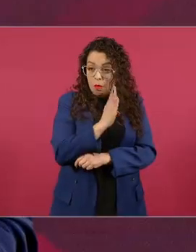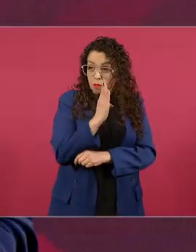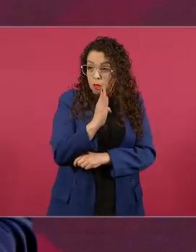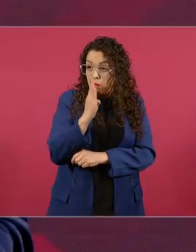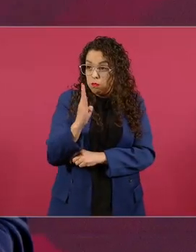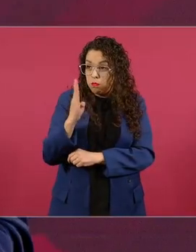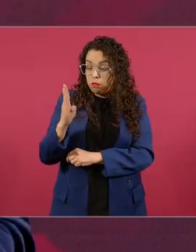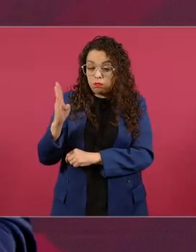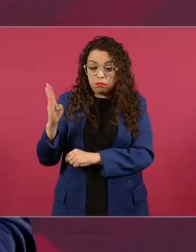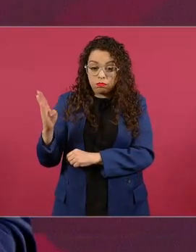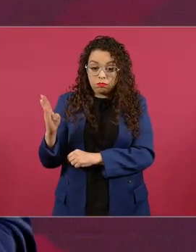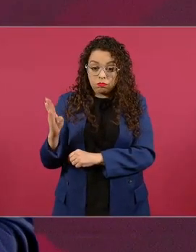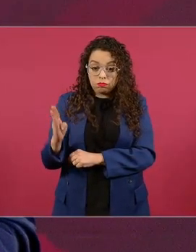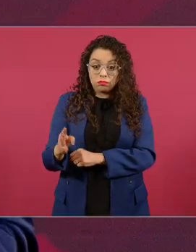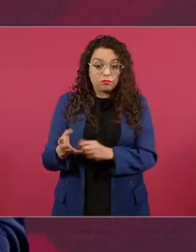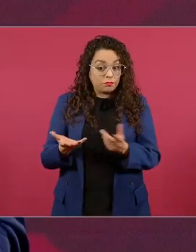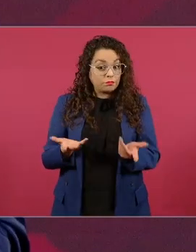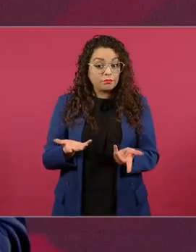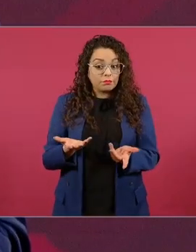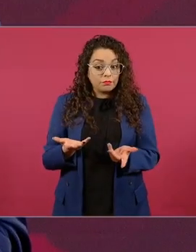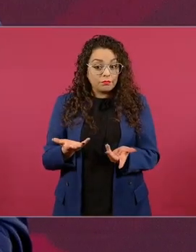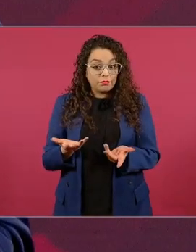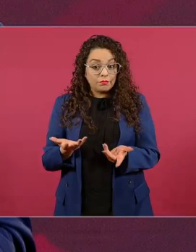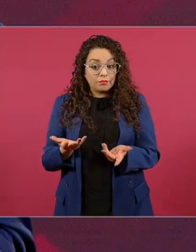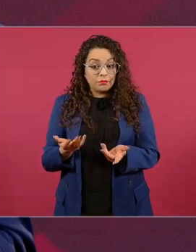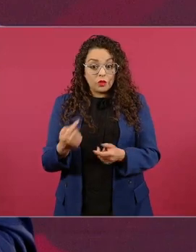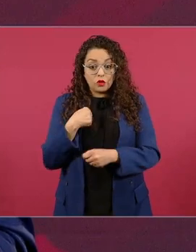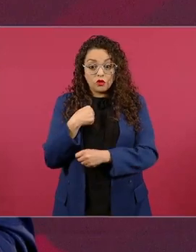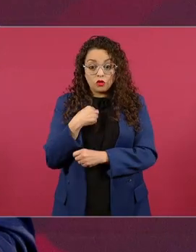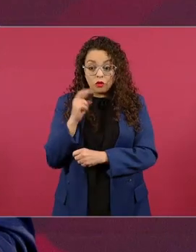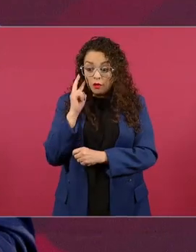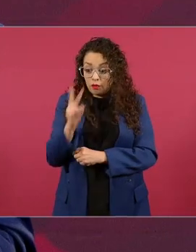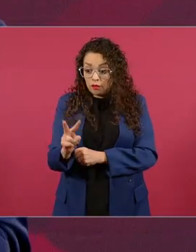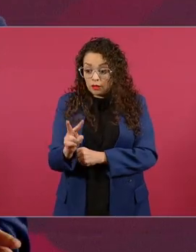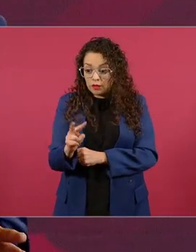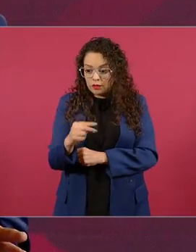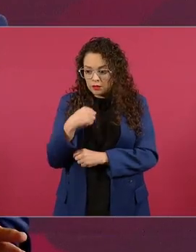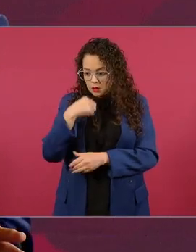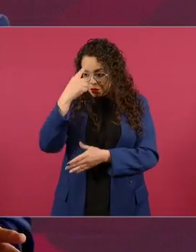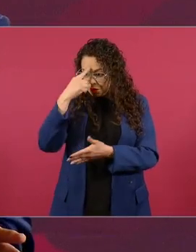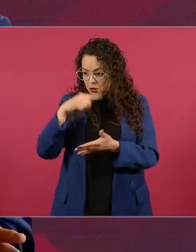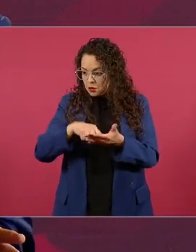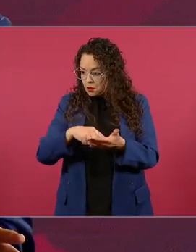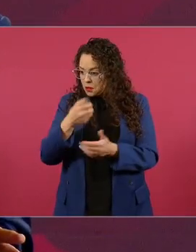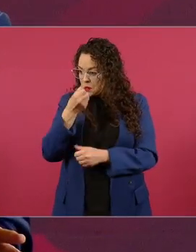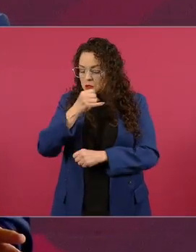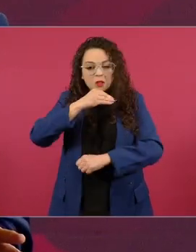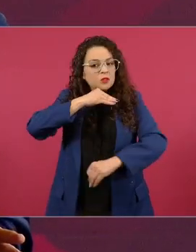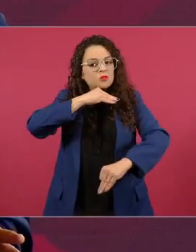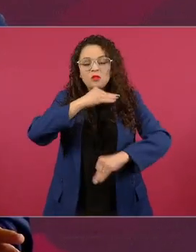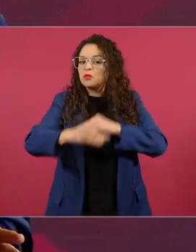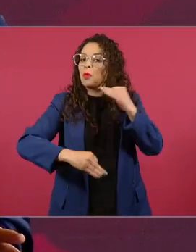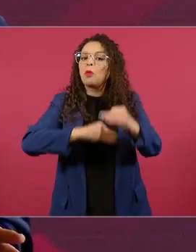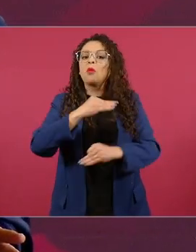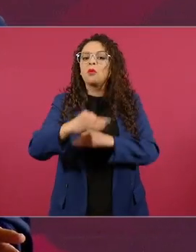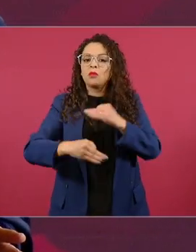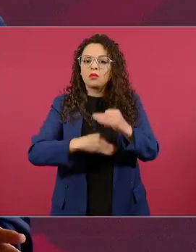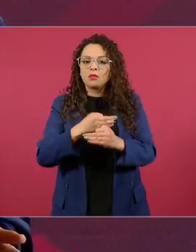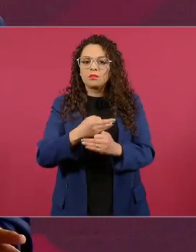pues he visto casi todo y en algún lugar me encontré